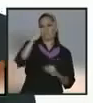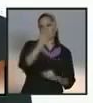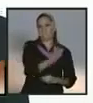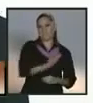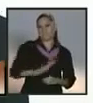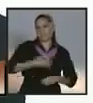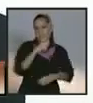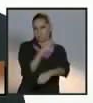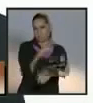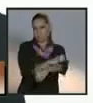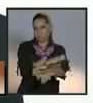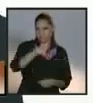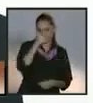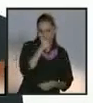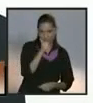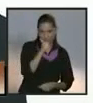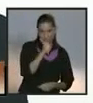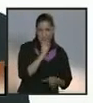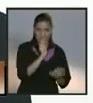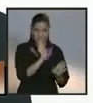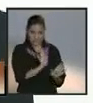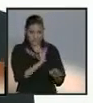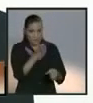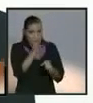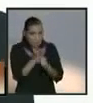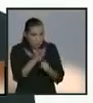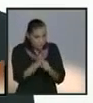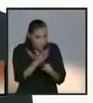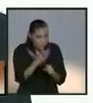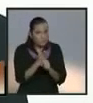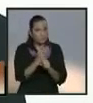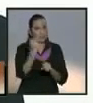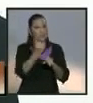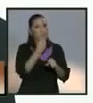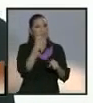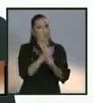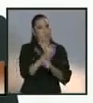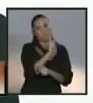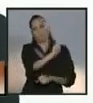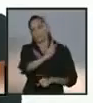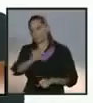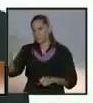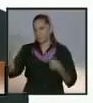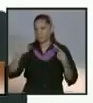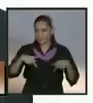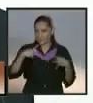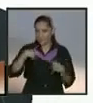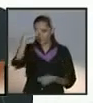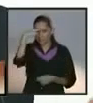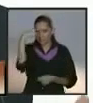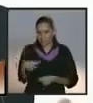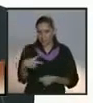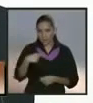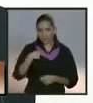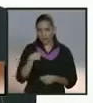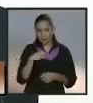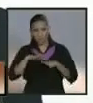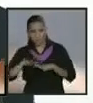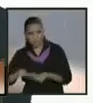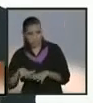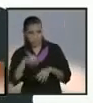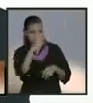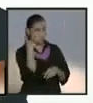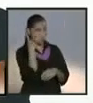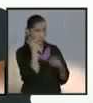ocasión, tenemos la oportunidad los ciudadanos nuevamente de demostrar que somos mejores que los políticos. En el pasado